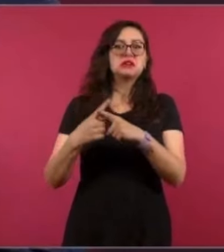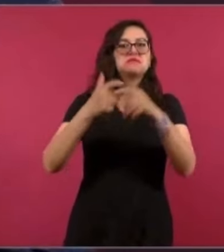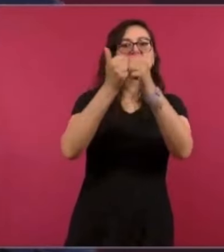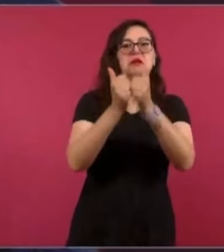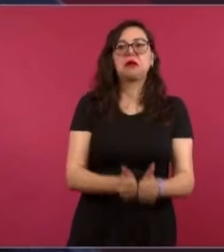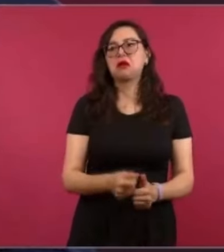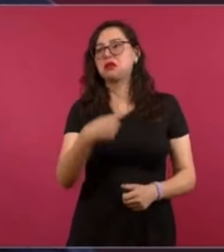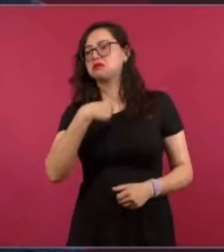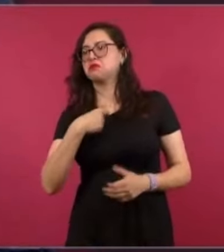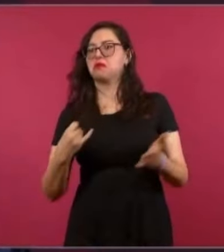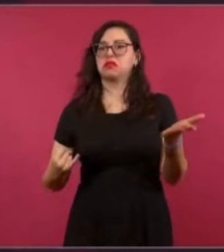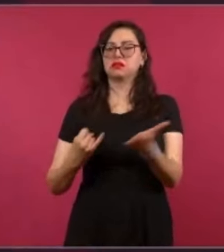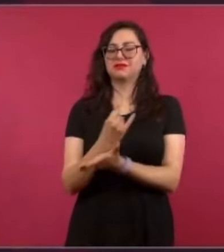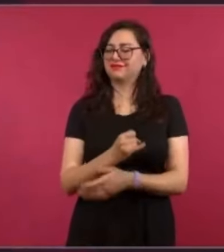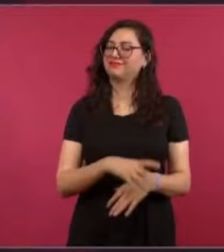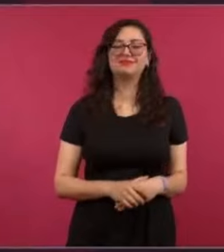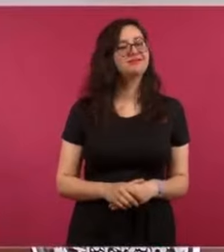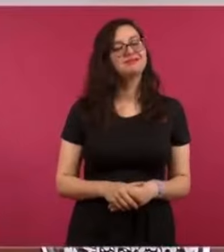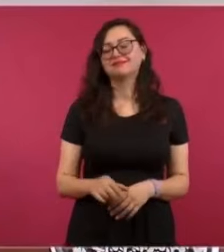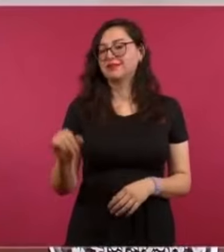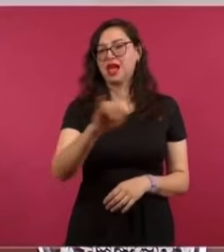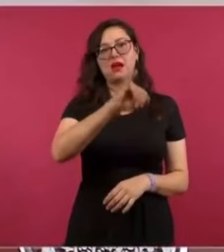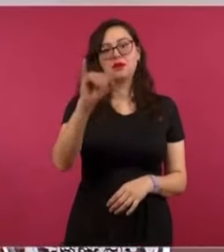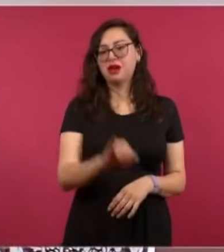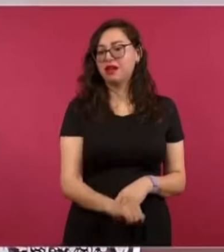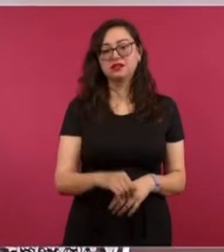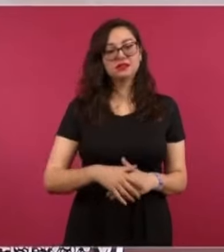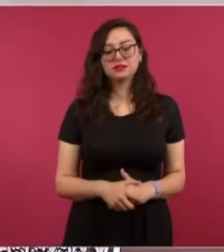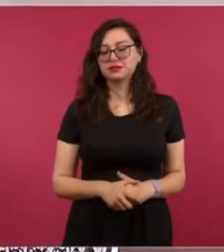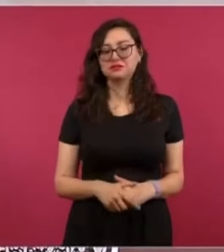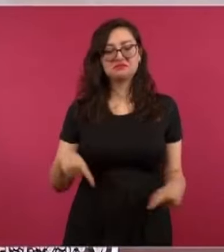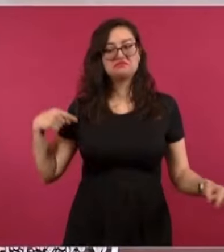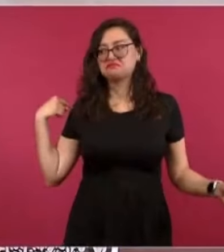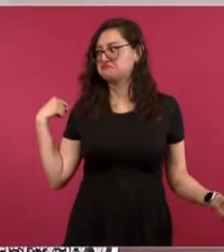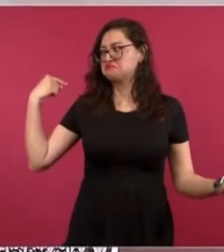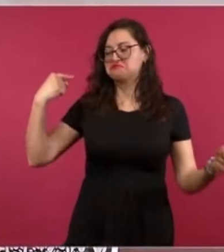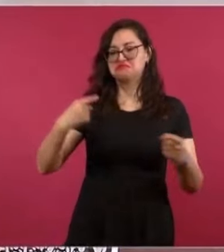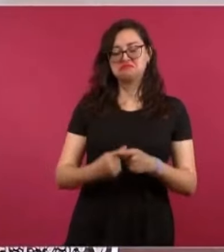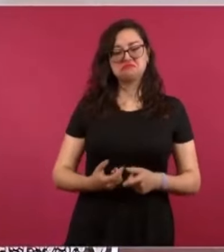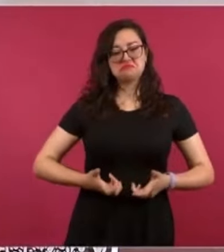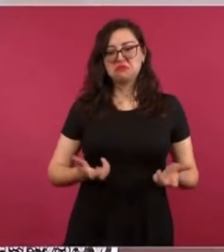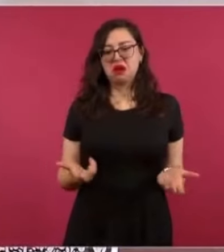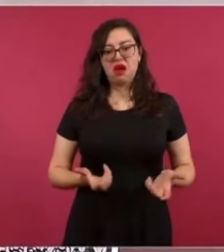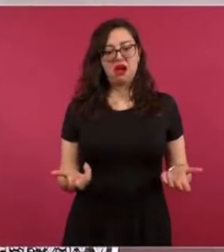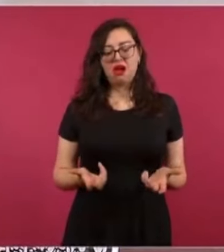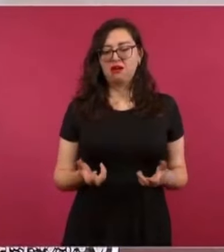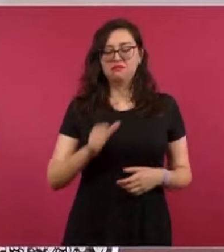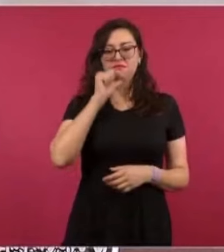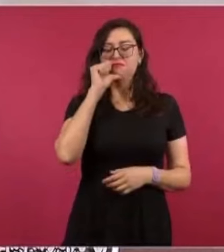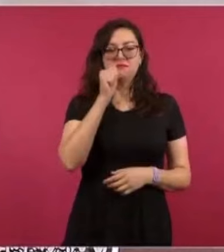propósito es que avancemos para resolver temas